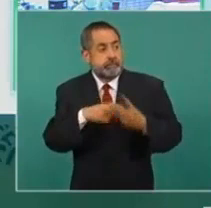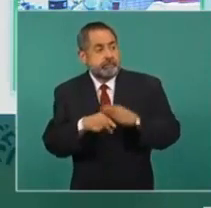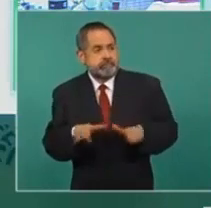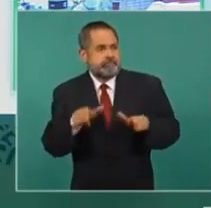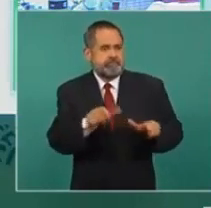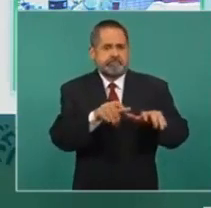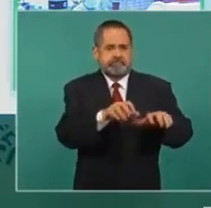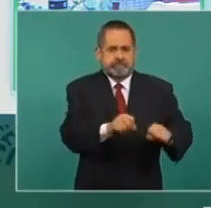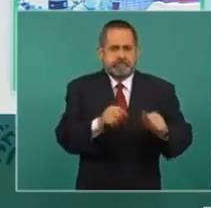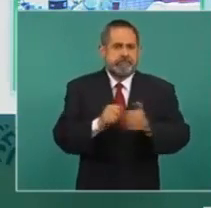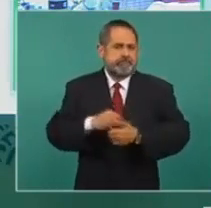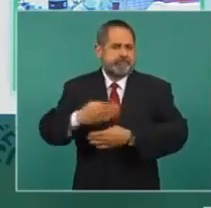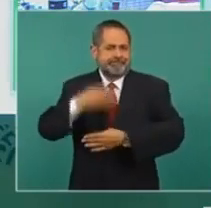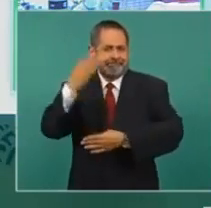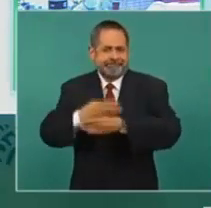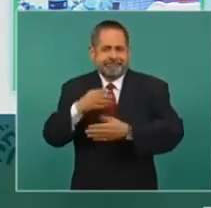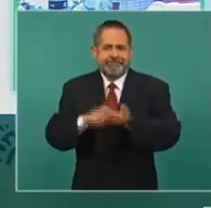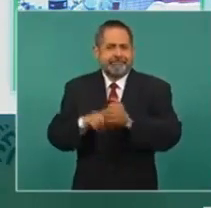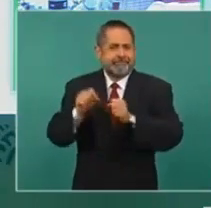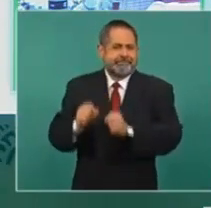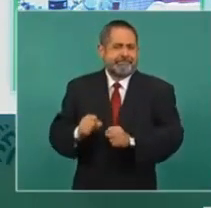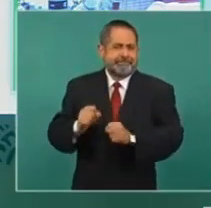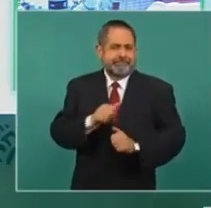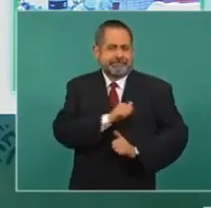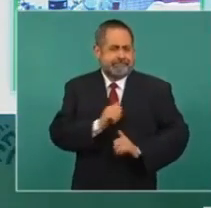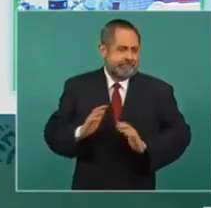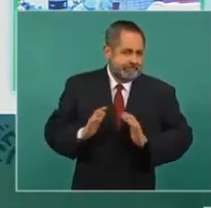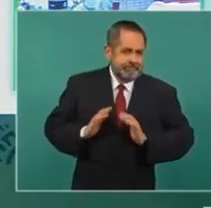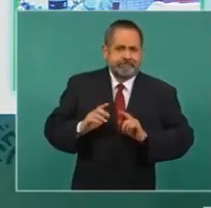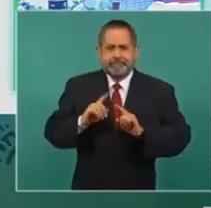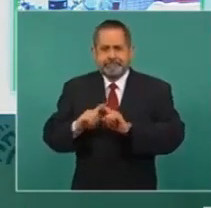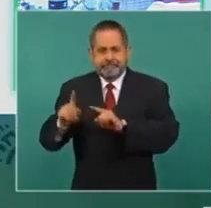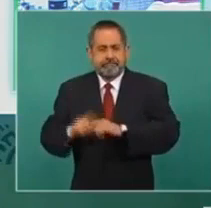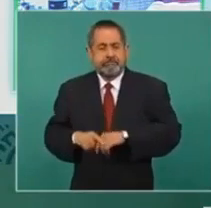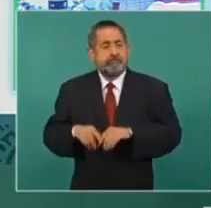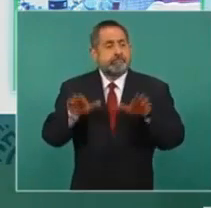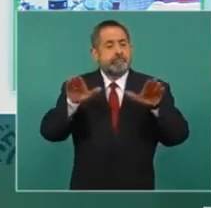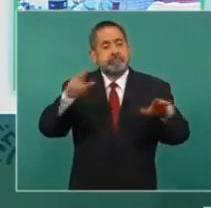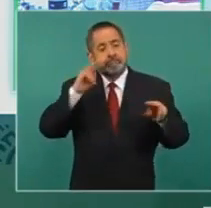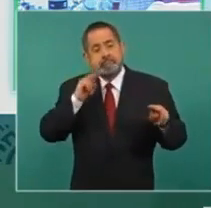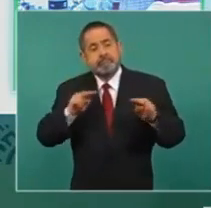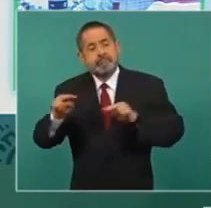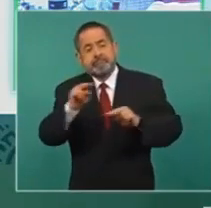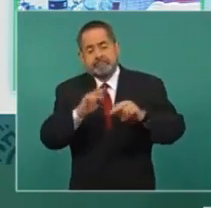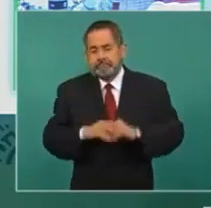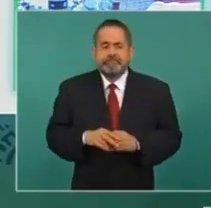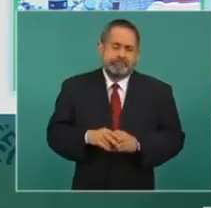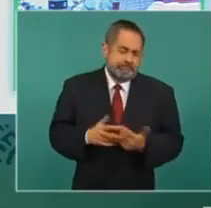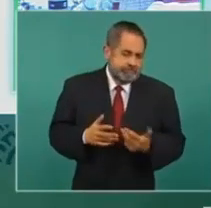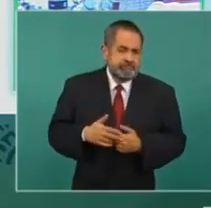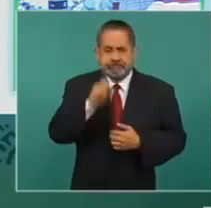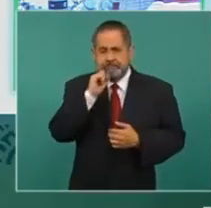a través de puestos militares de seguridad, de intercepción aérea. También patrullamientos de